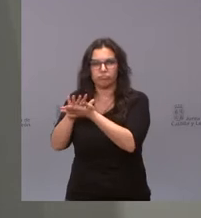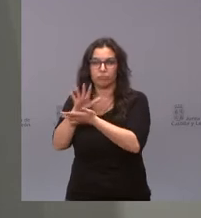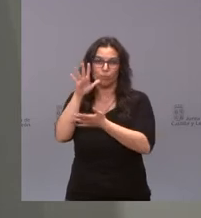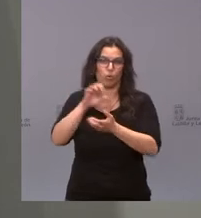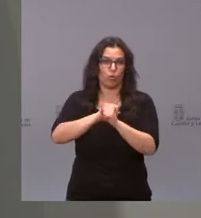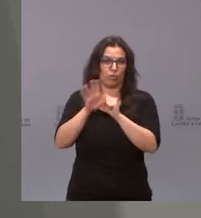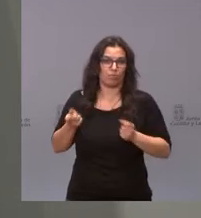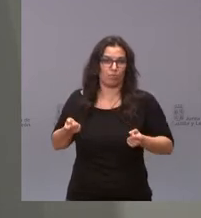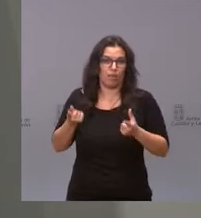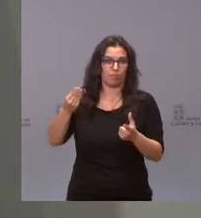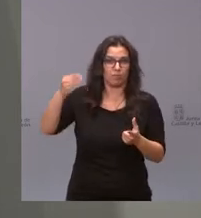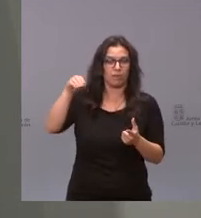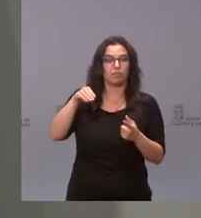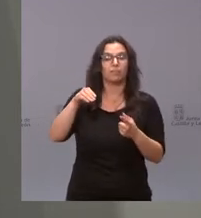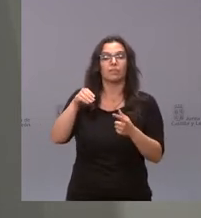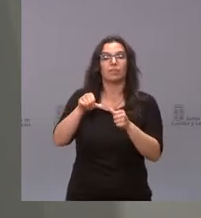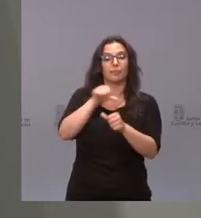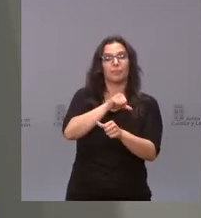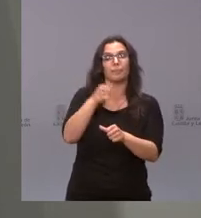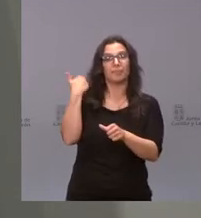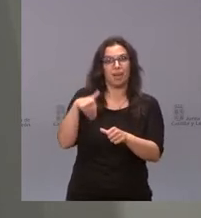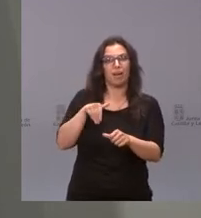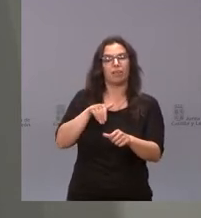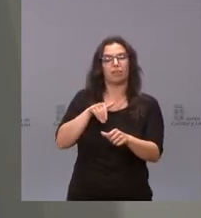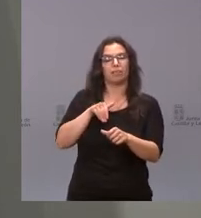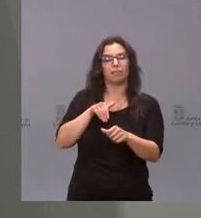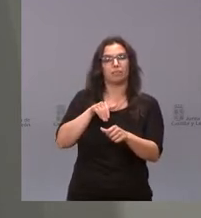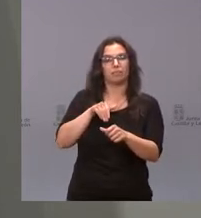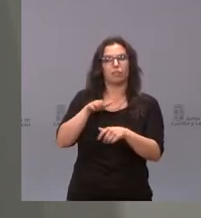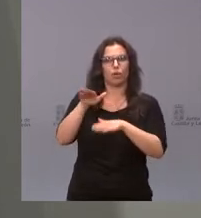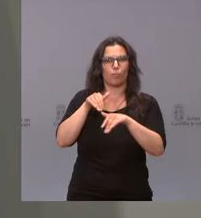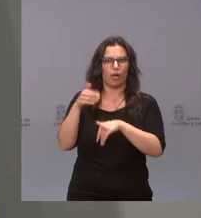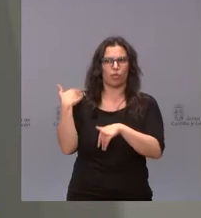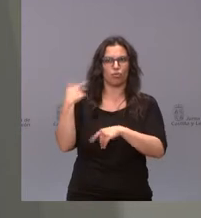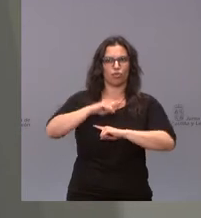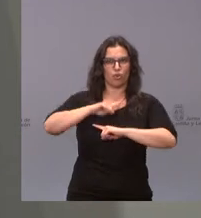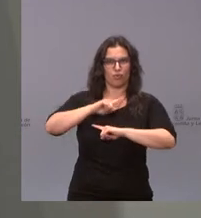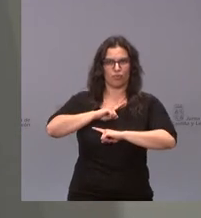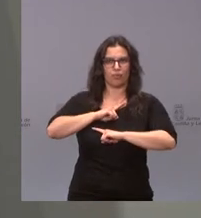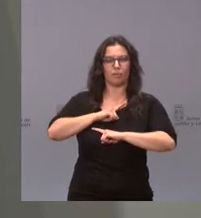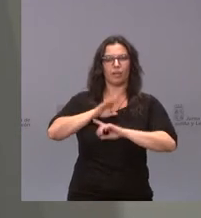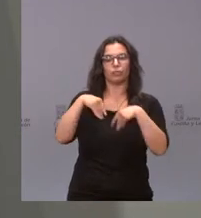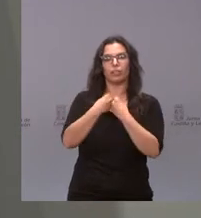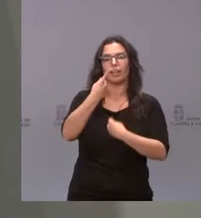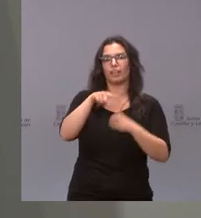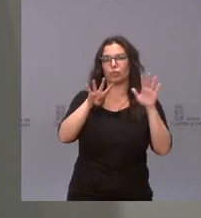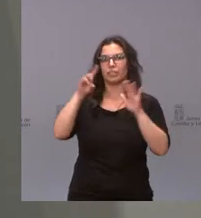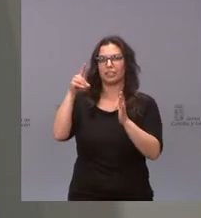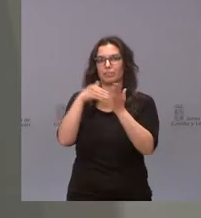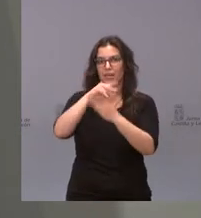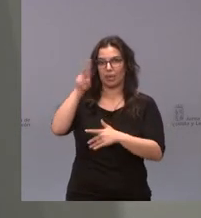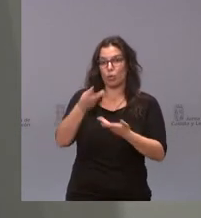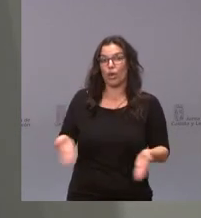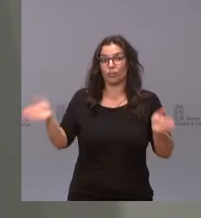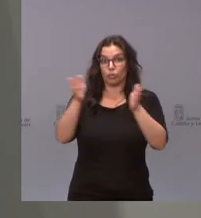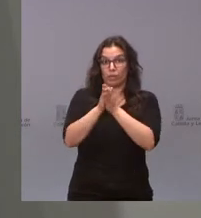-19 que se suman a los ya convocados en noviembre por importe de 196.000 euros, es decir, un total